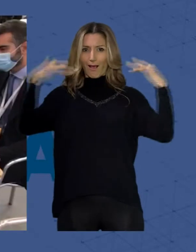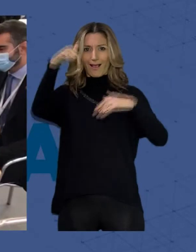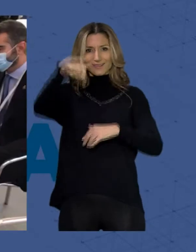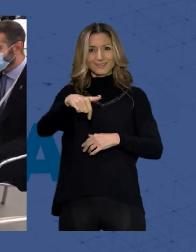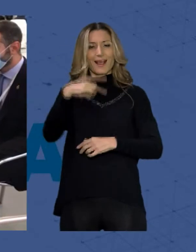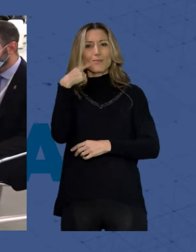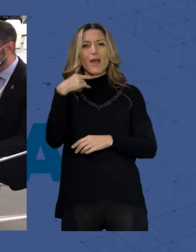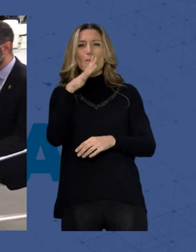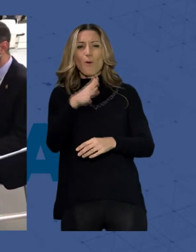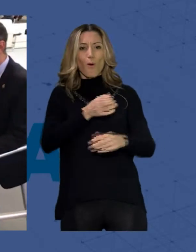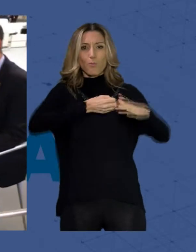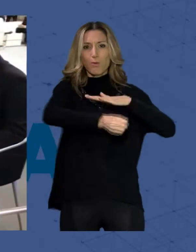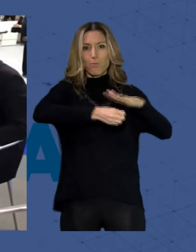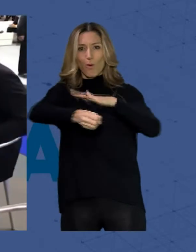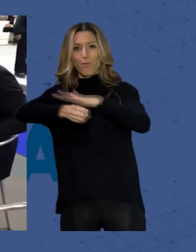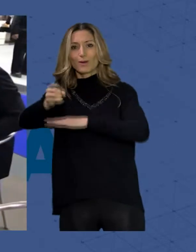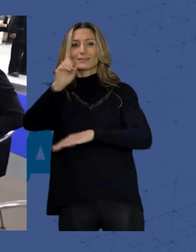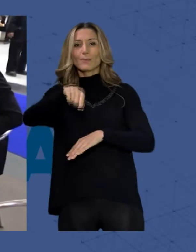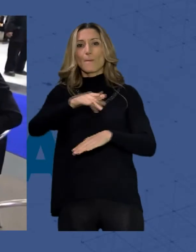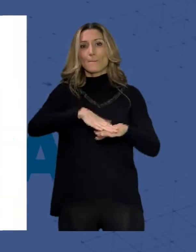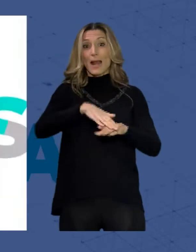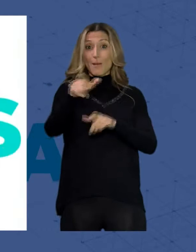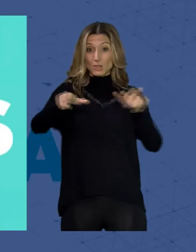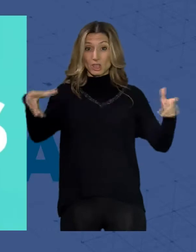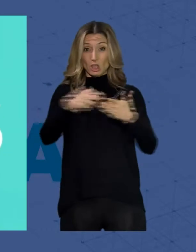creación de riqueza y bienestar para todos los almerianos.